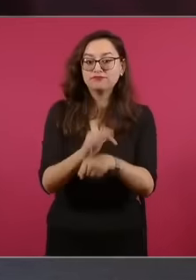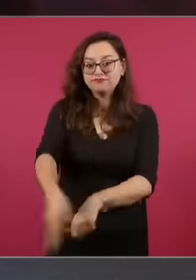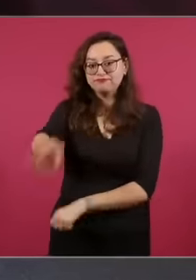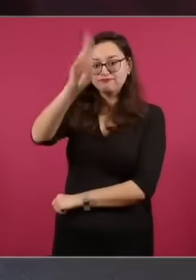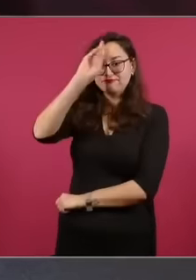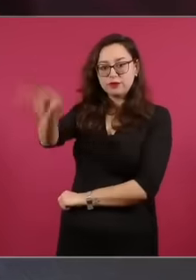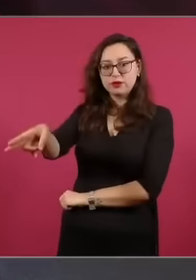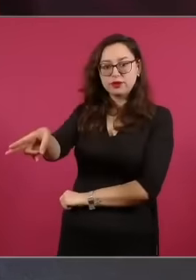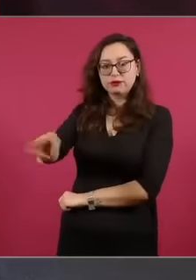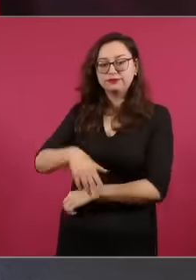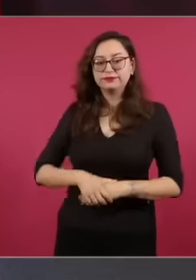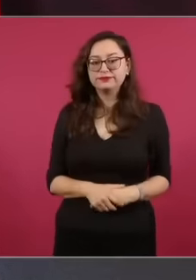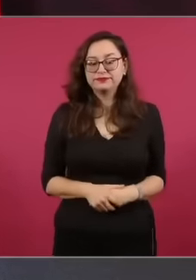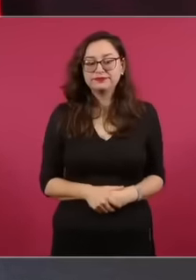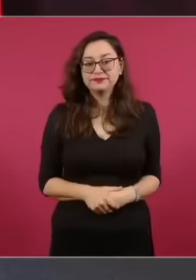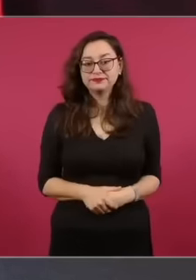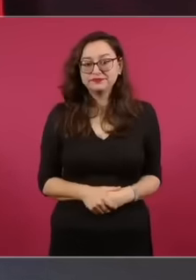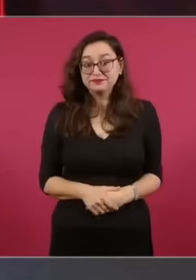claro